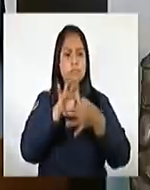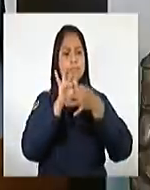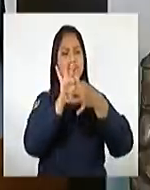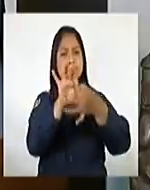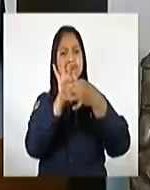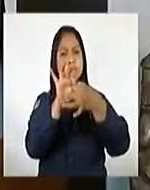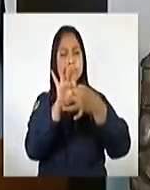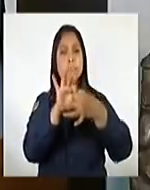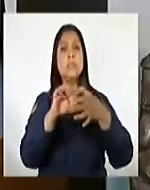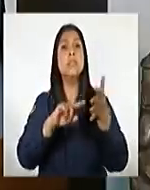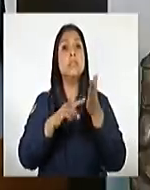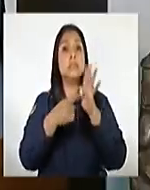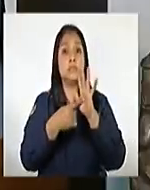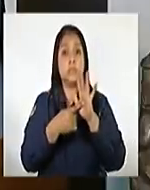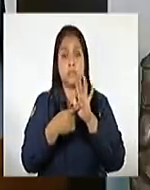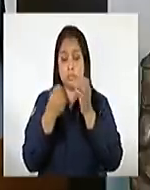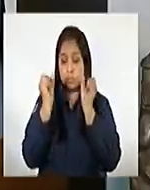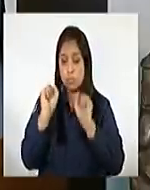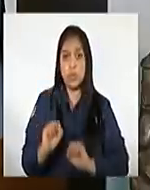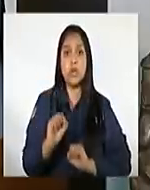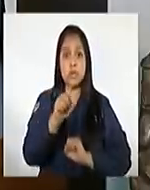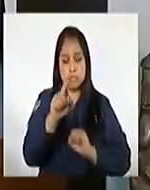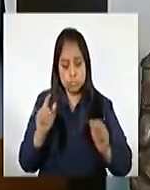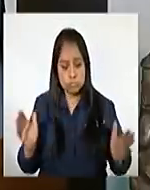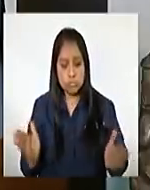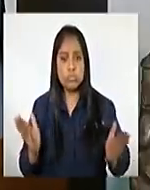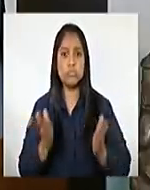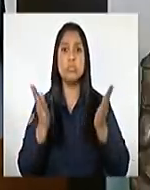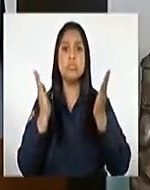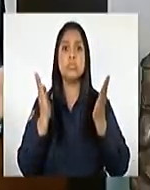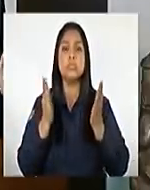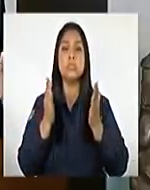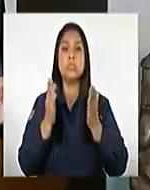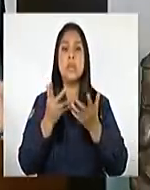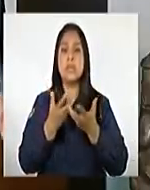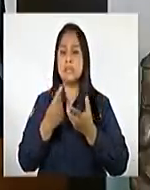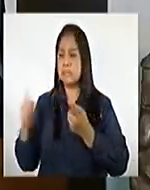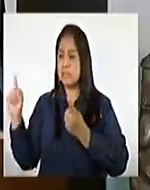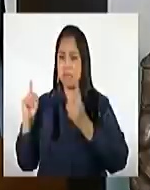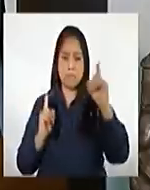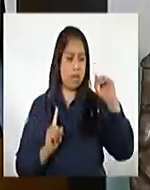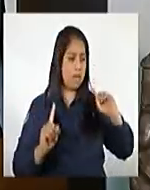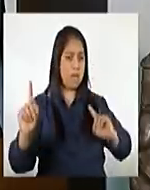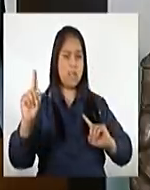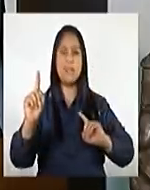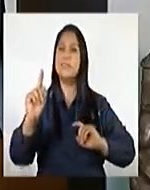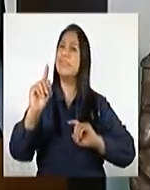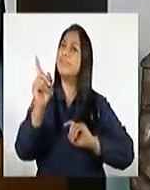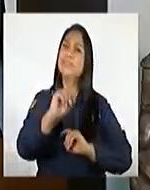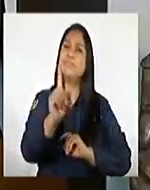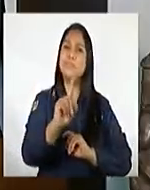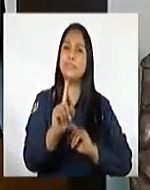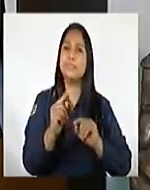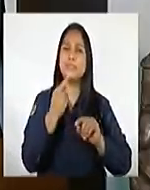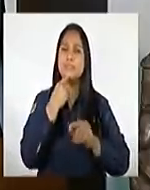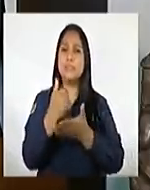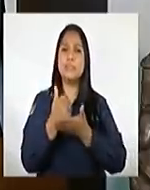unidos representa la posibilidad de salir adelante. Dividirnos no nos conduce a nada.